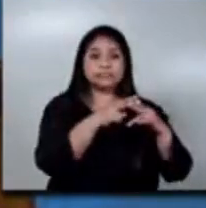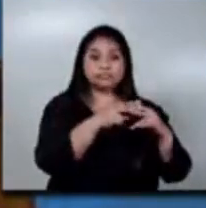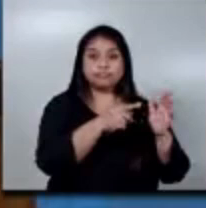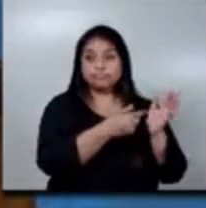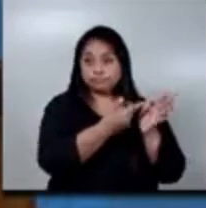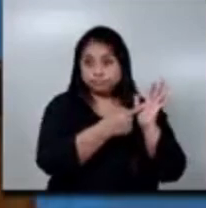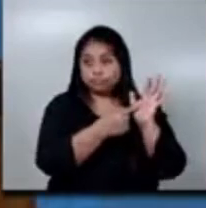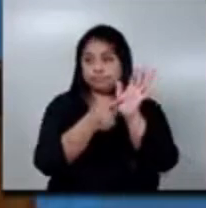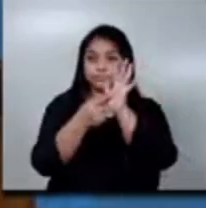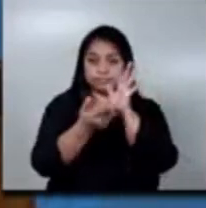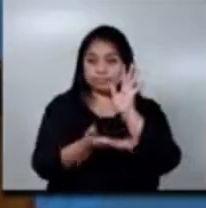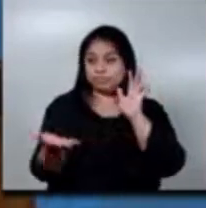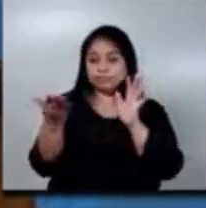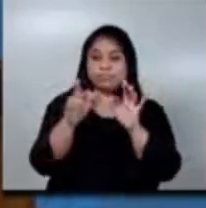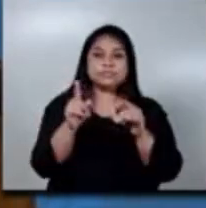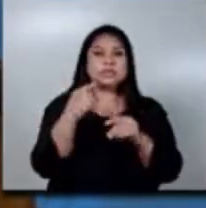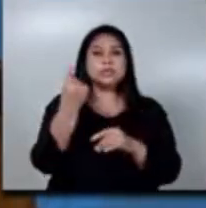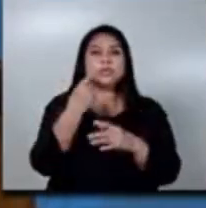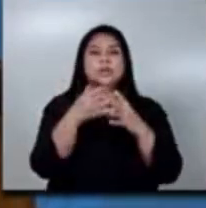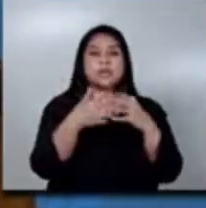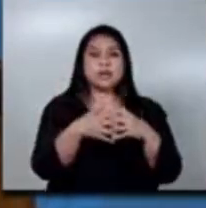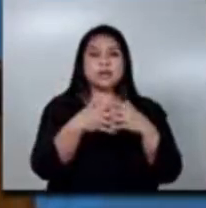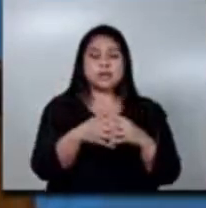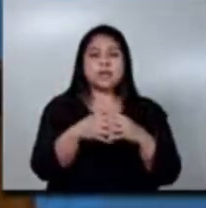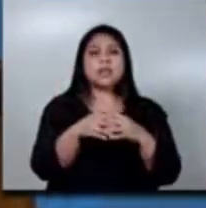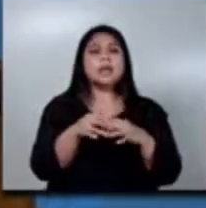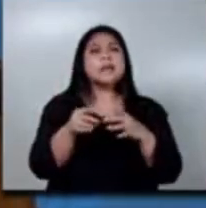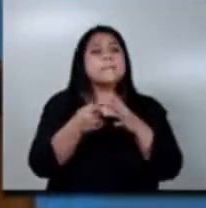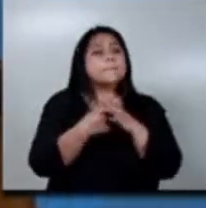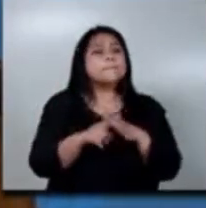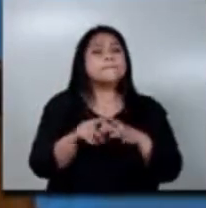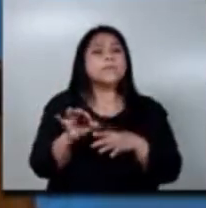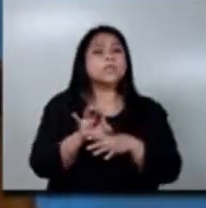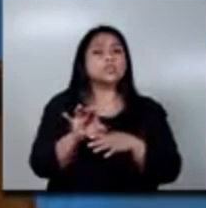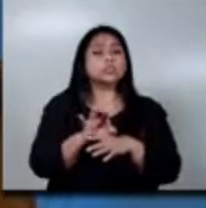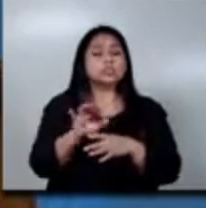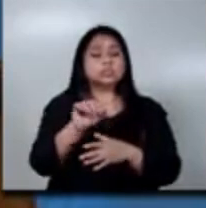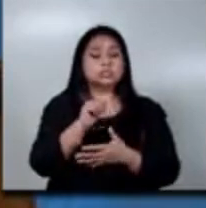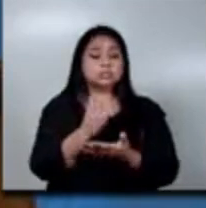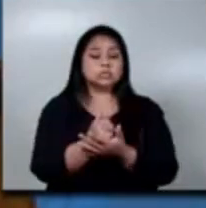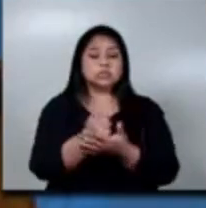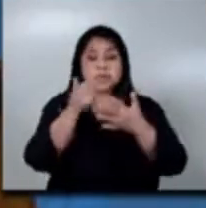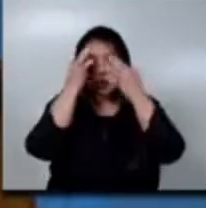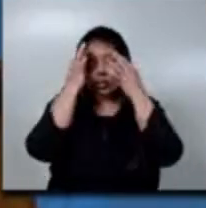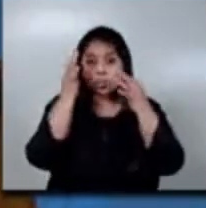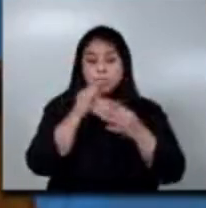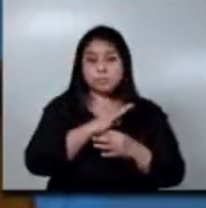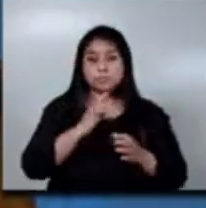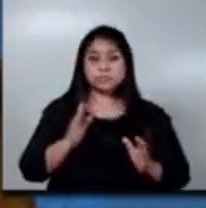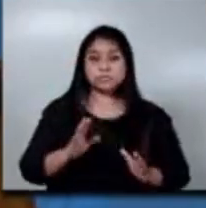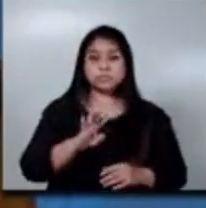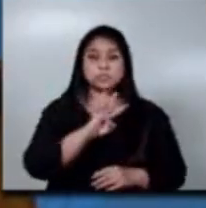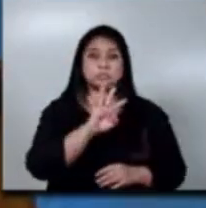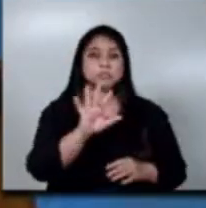las empresas empezó a funcionar por medio de autorización del acuerdo ministerial cuatrocientos